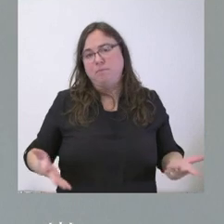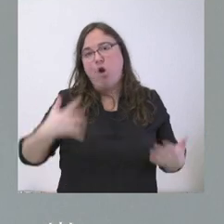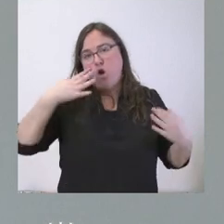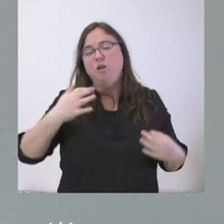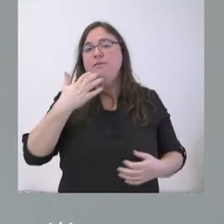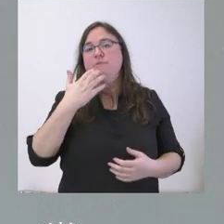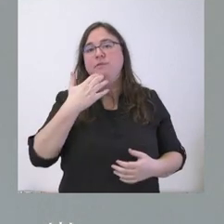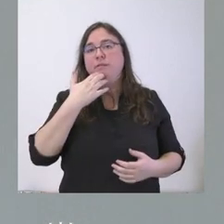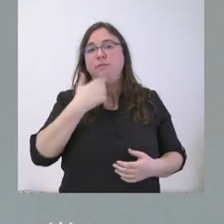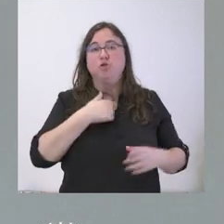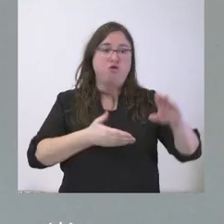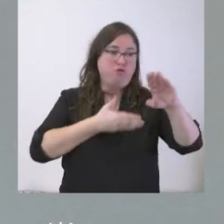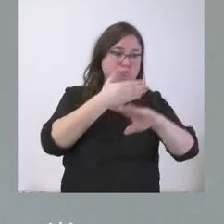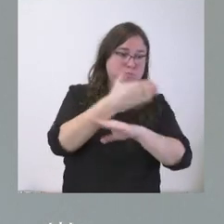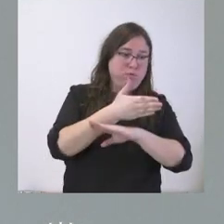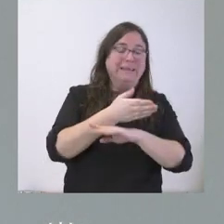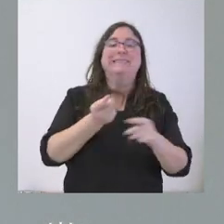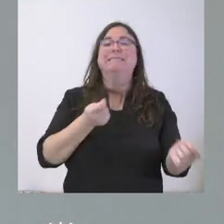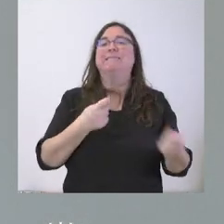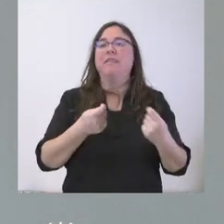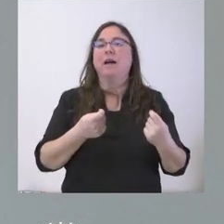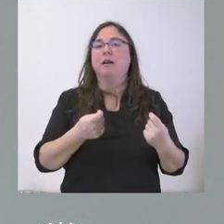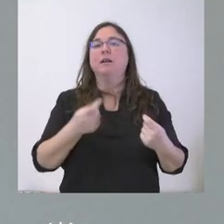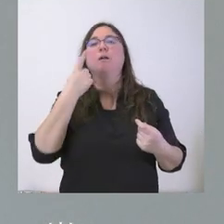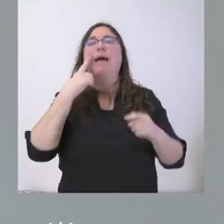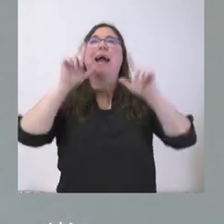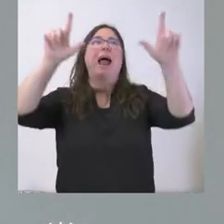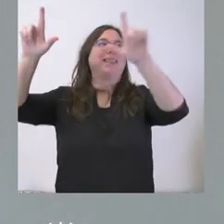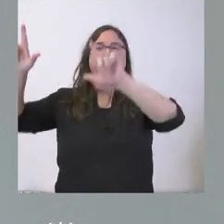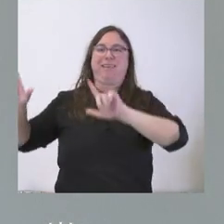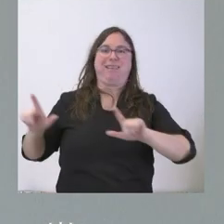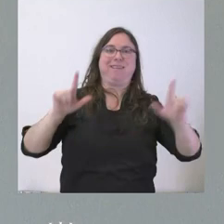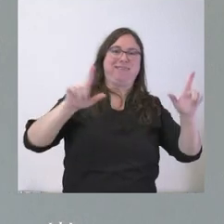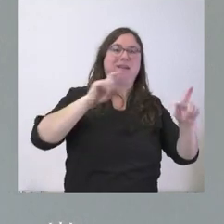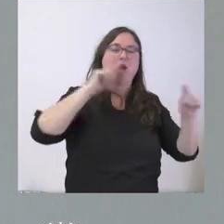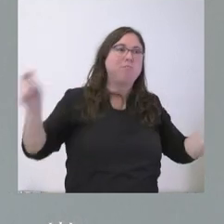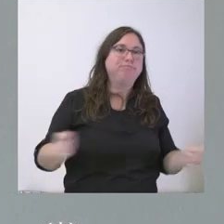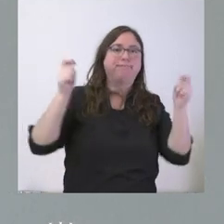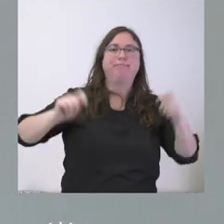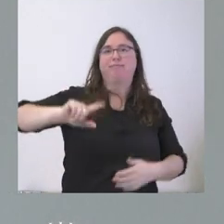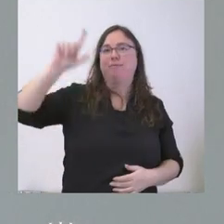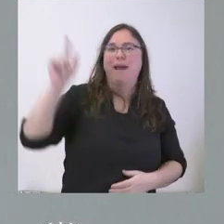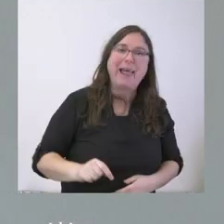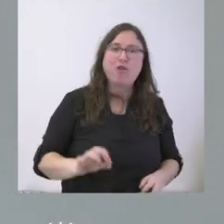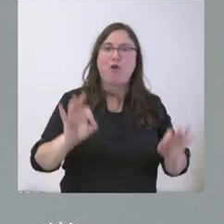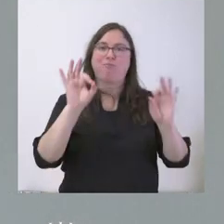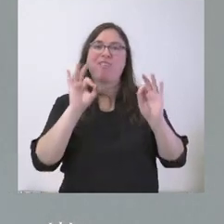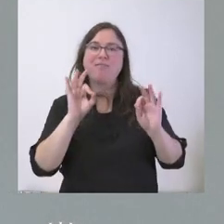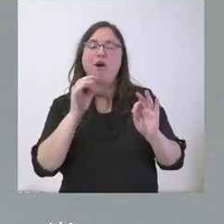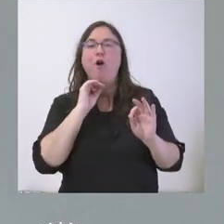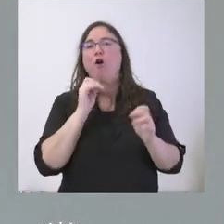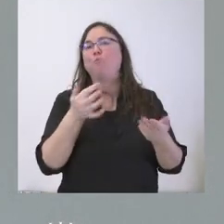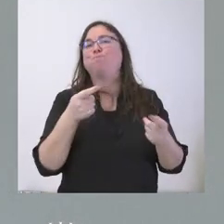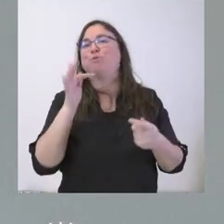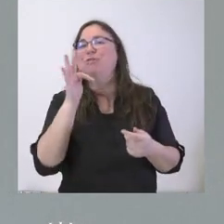asiste a un establecimiento comercial, pues, solemos ver carteles que anuncian o promociones o condiciones específicas o ventajas